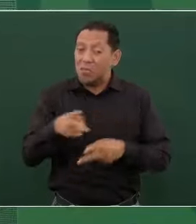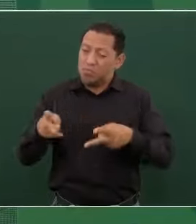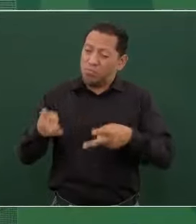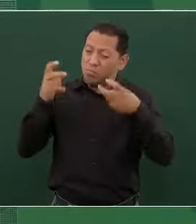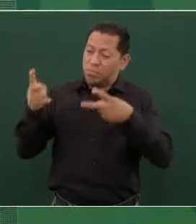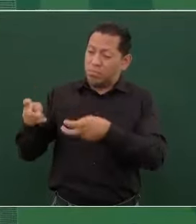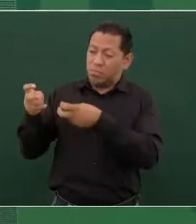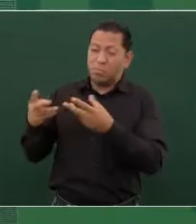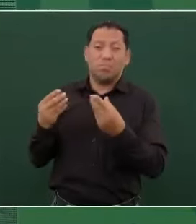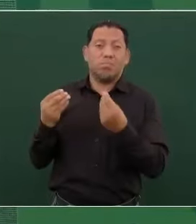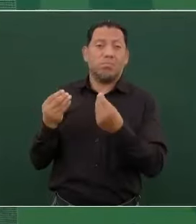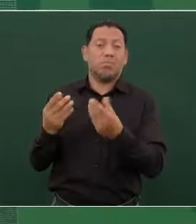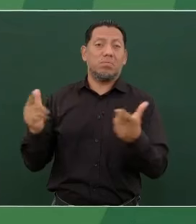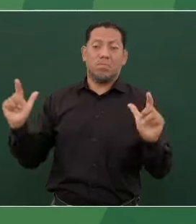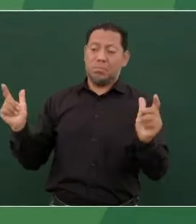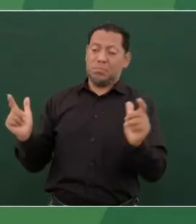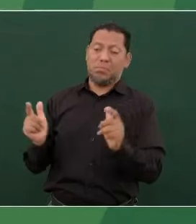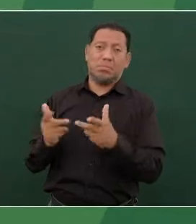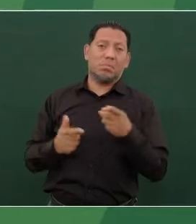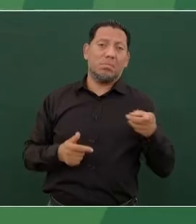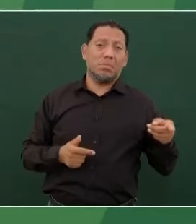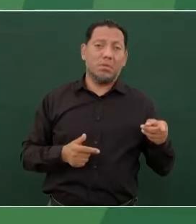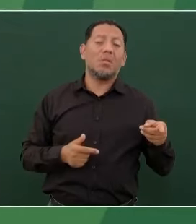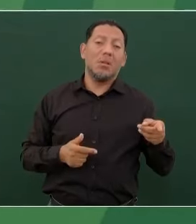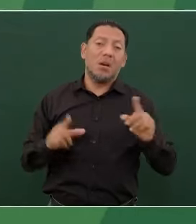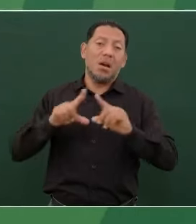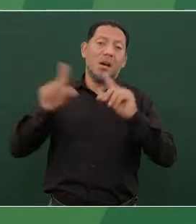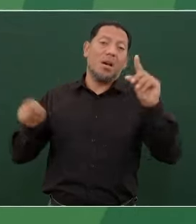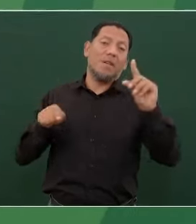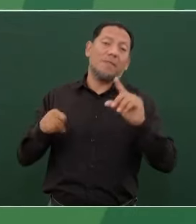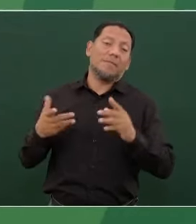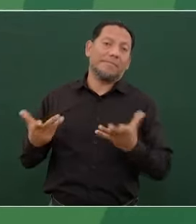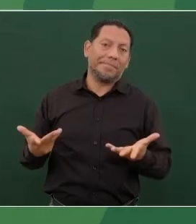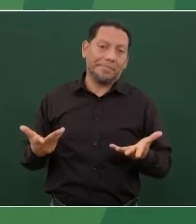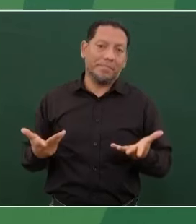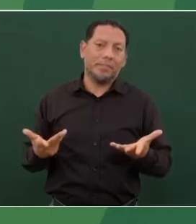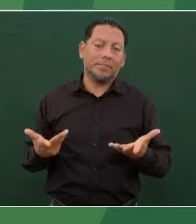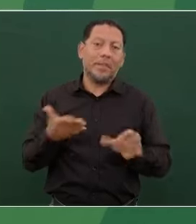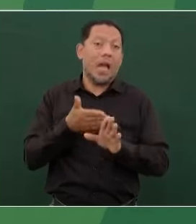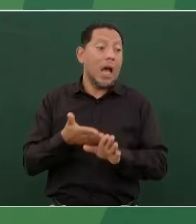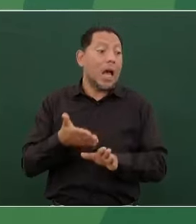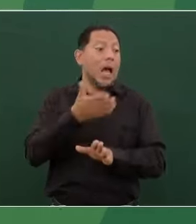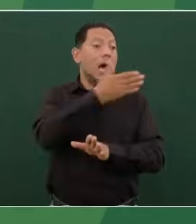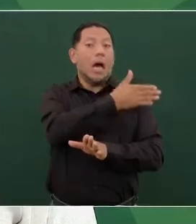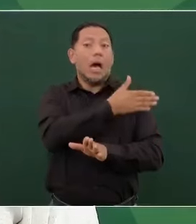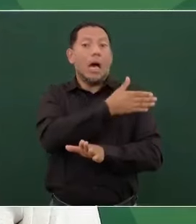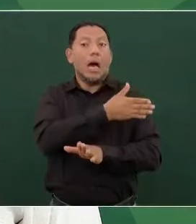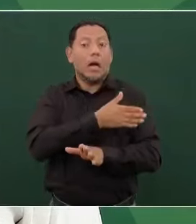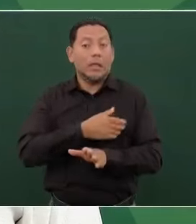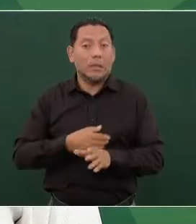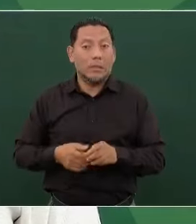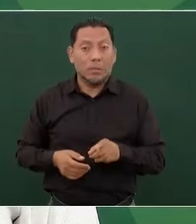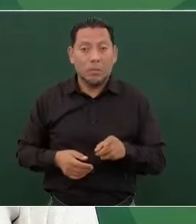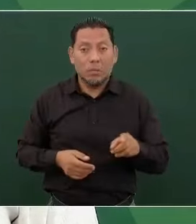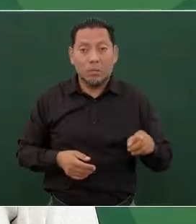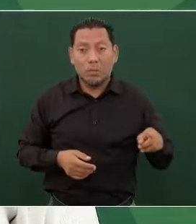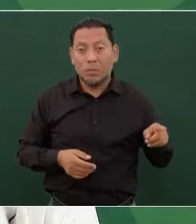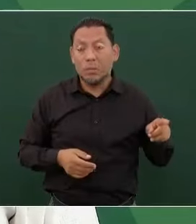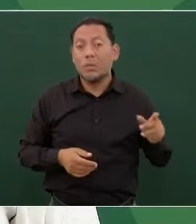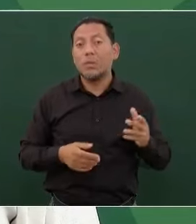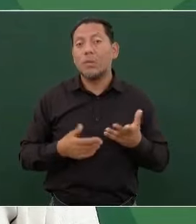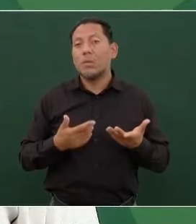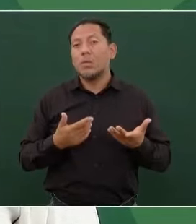y antes ni siquiera perdían su